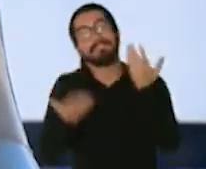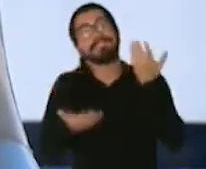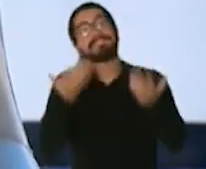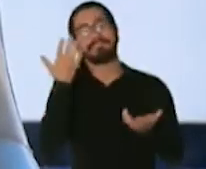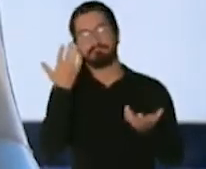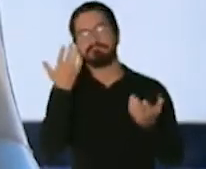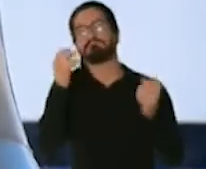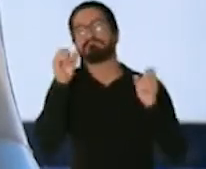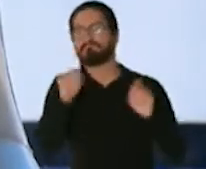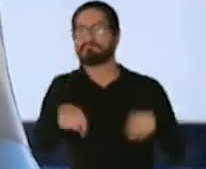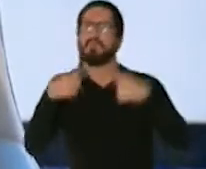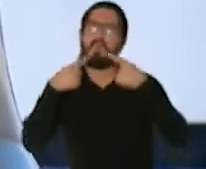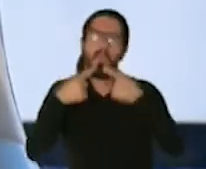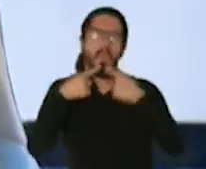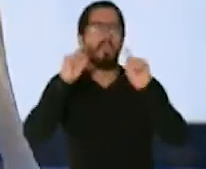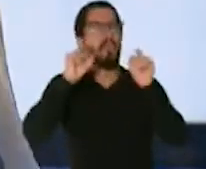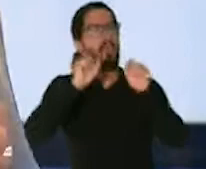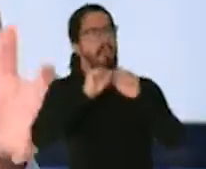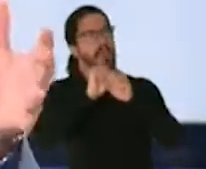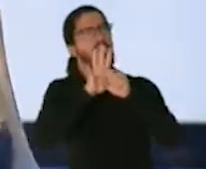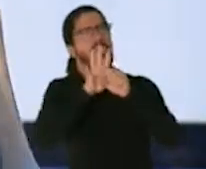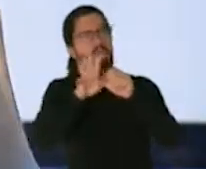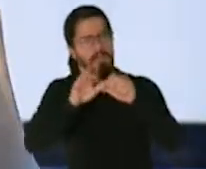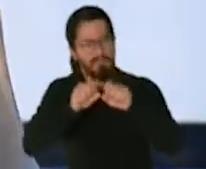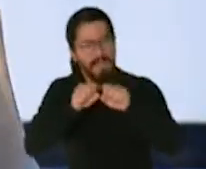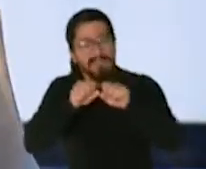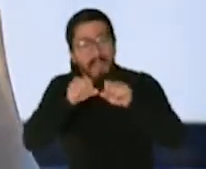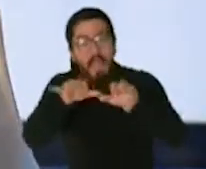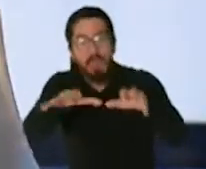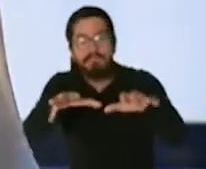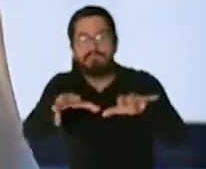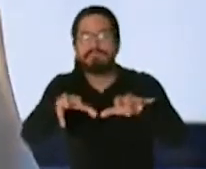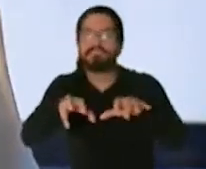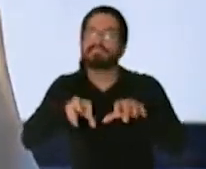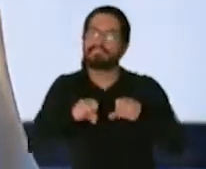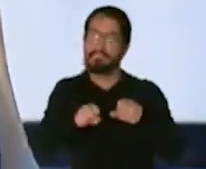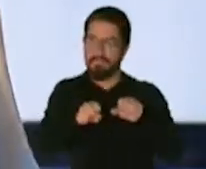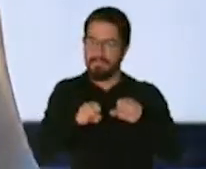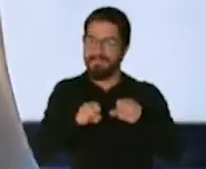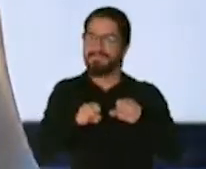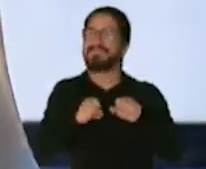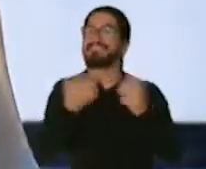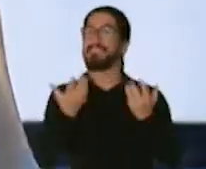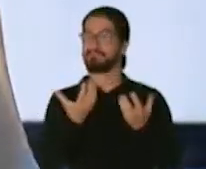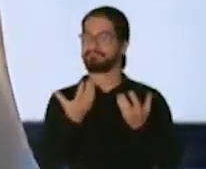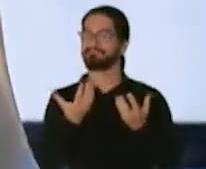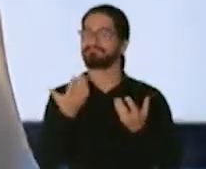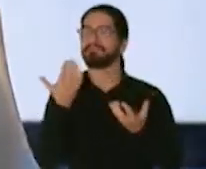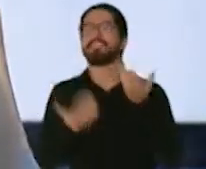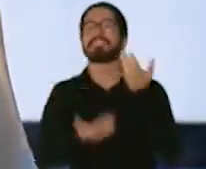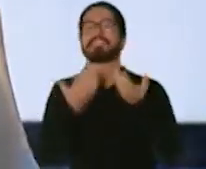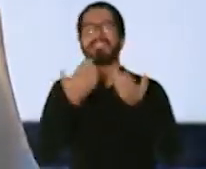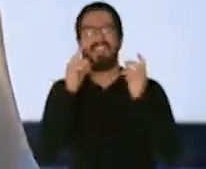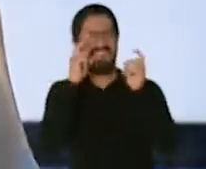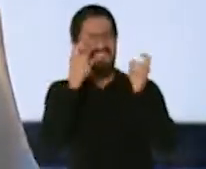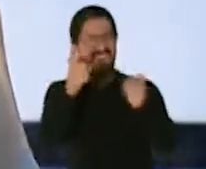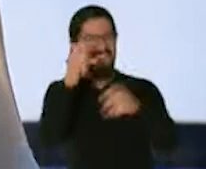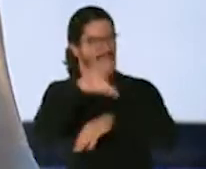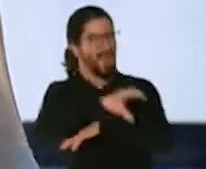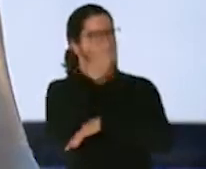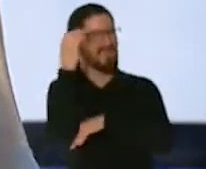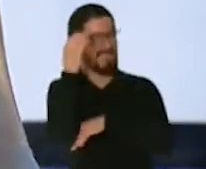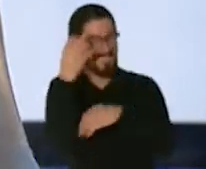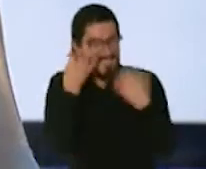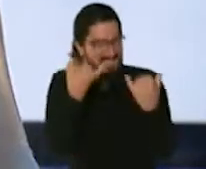científica de una manera bueno yo creo que es el regalo de navidad que a lo mejor no lo vamos a tener ahora a lo mejor nos tenemos que sacrificar estas navidades